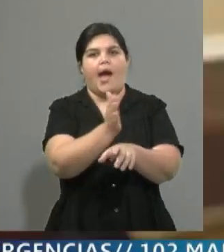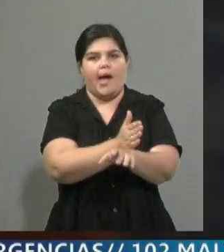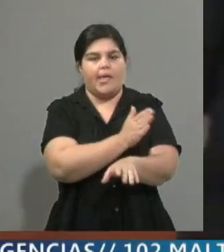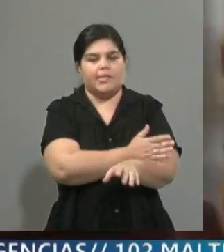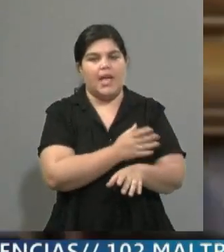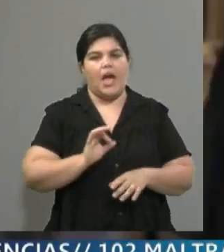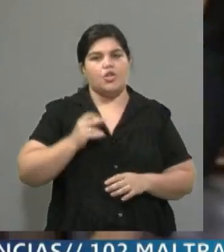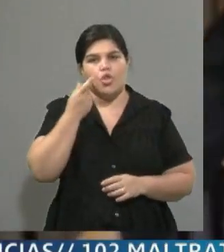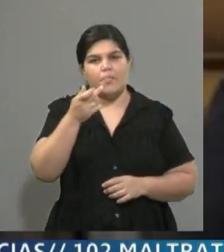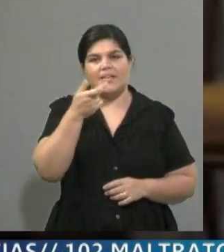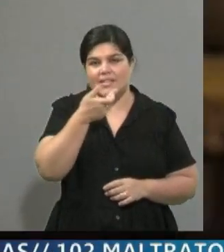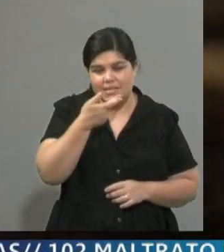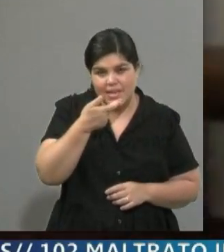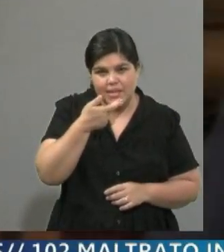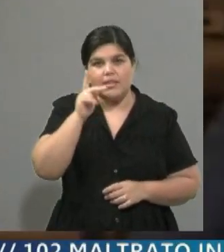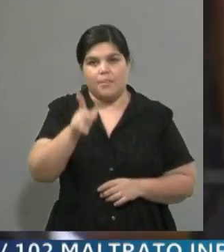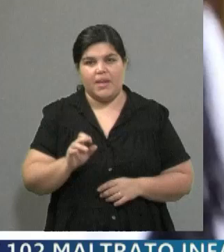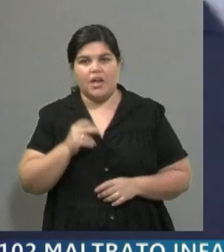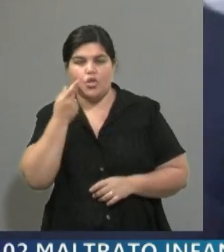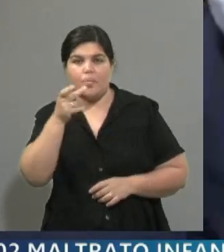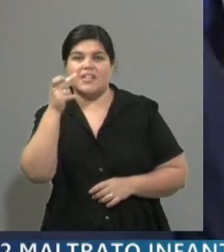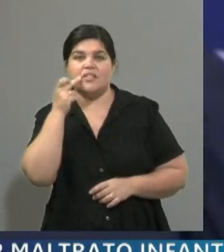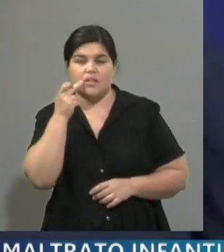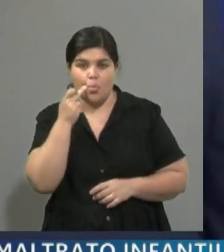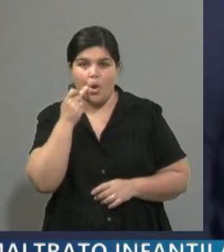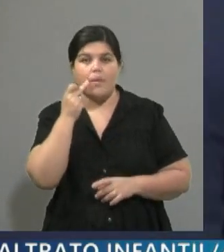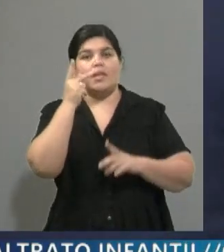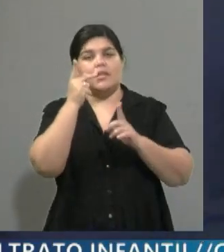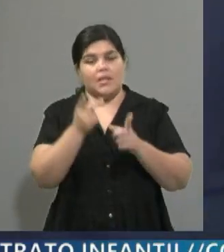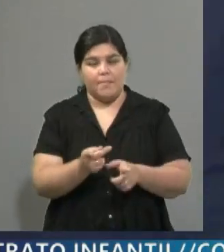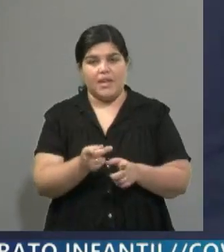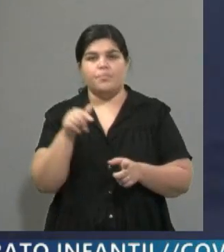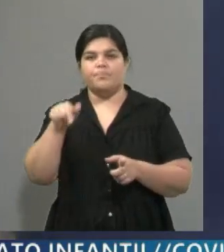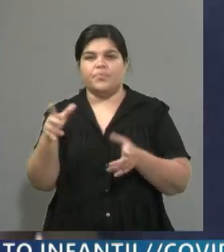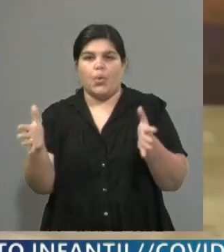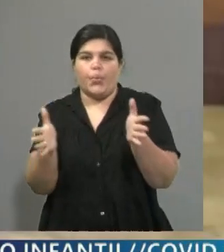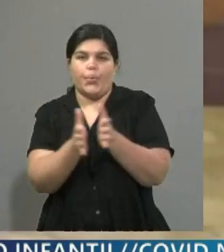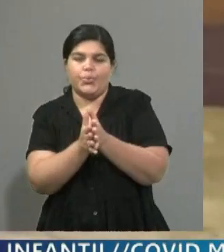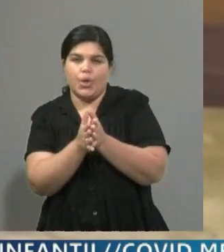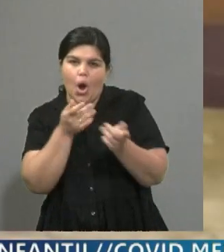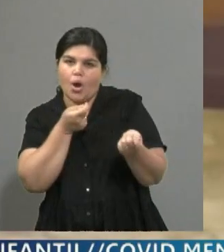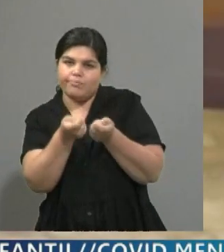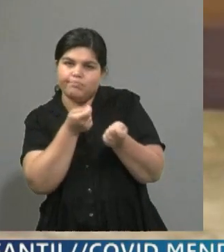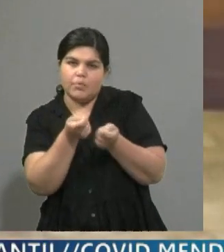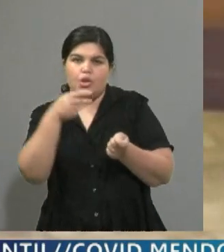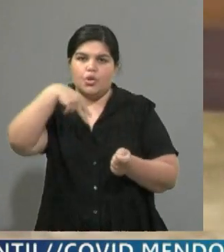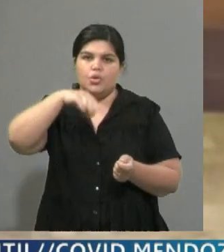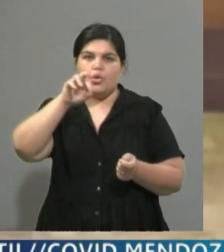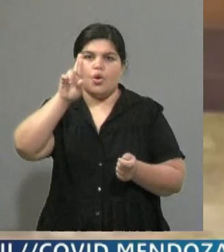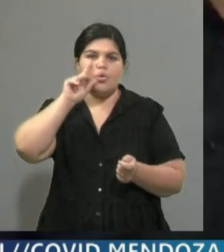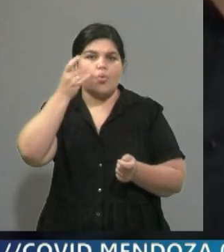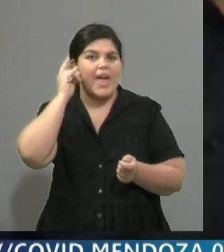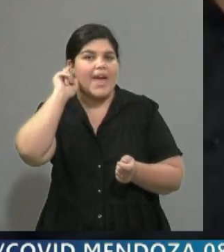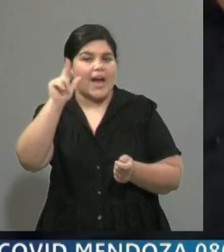en 2017 y en 2019 de Barbados también con la mediación de Noruega. Lo que ellos están intentando, otra vez, por ejemplo, en estas